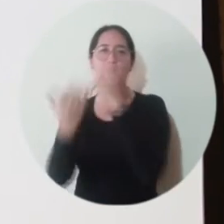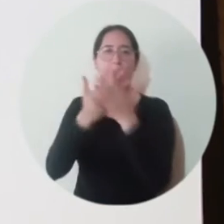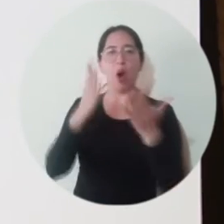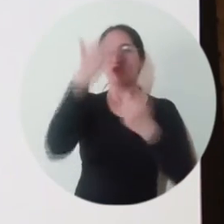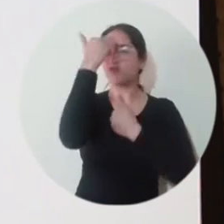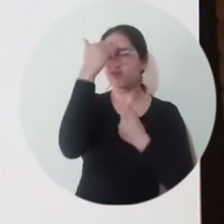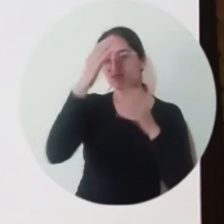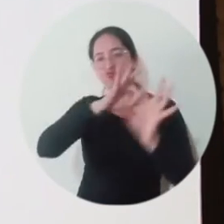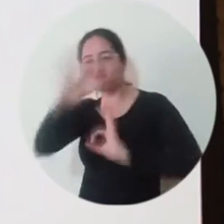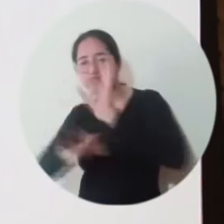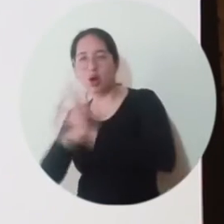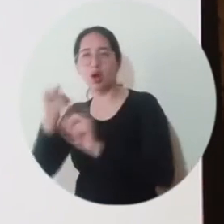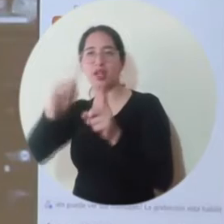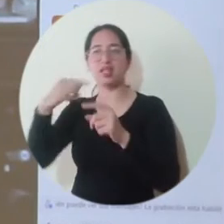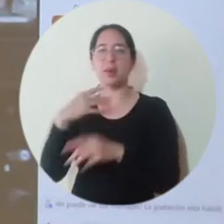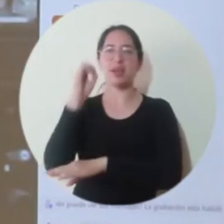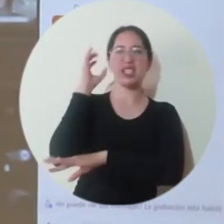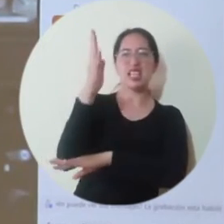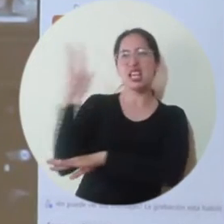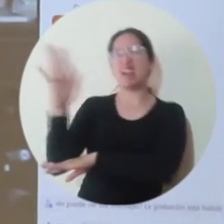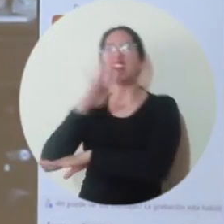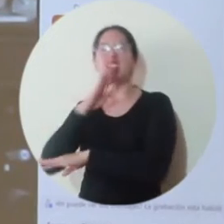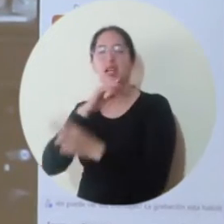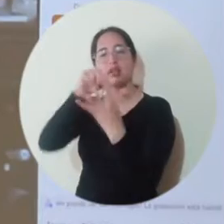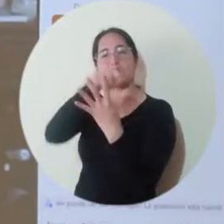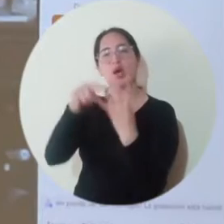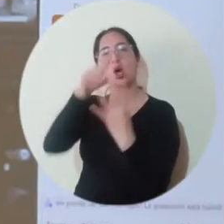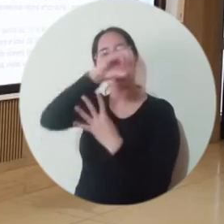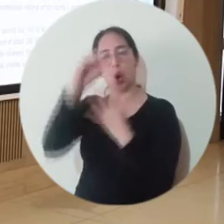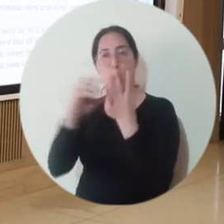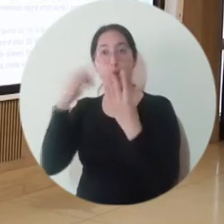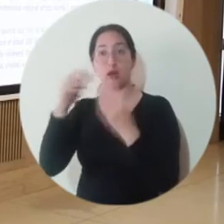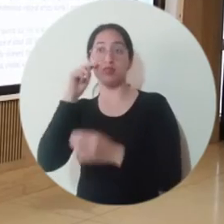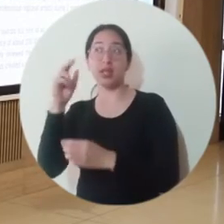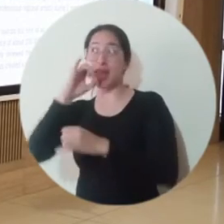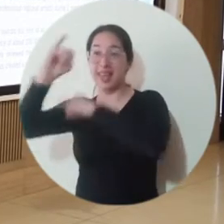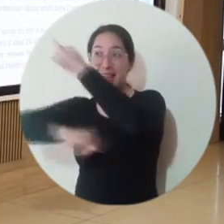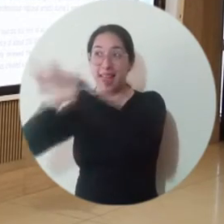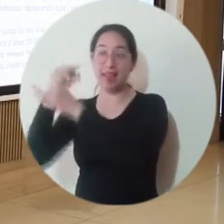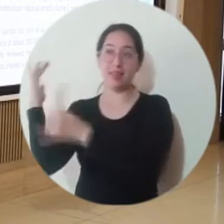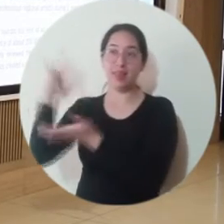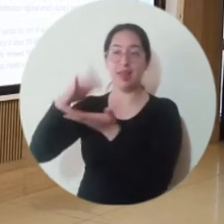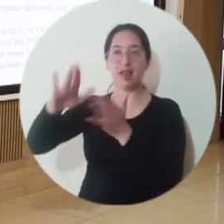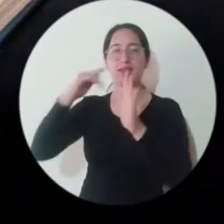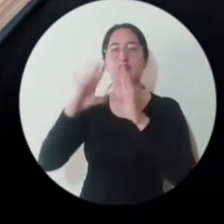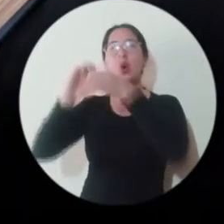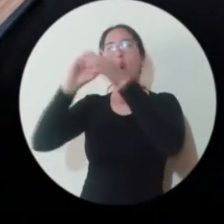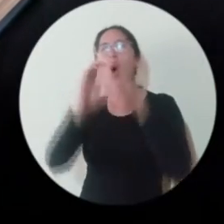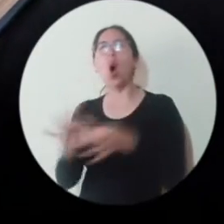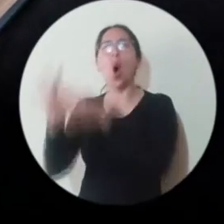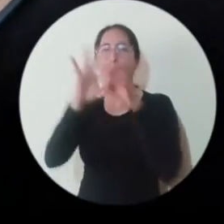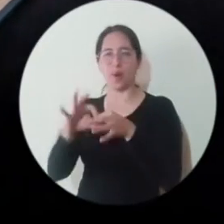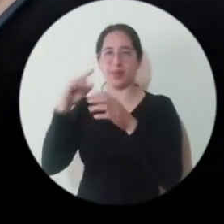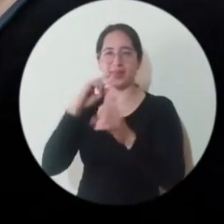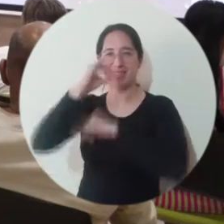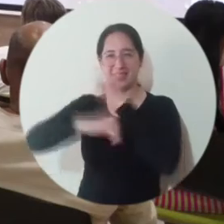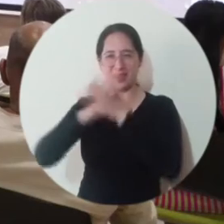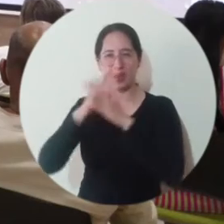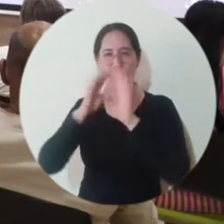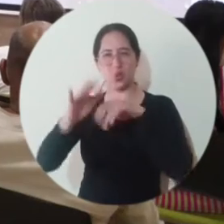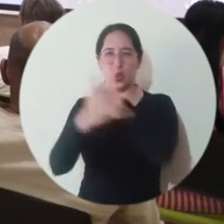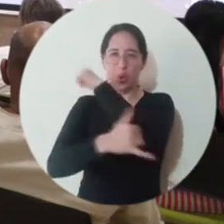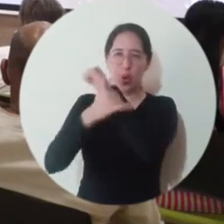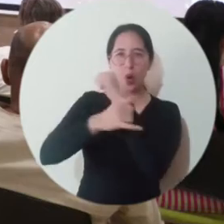sostenible, consciente y casos de éxito, que fueron guiadas por cuatro expertos internacionales de la Comisión Nacional de Educación Turística y